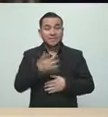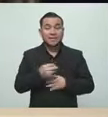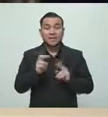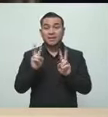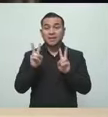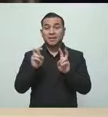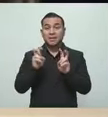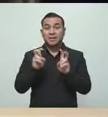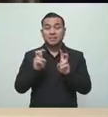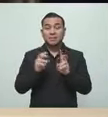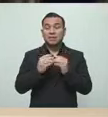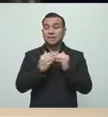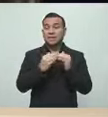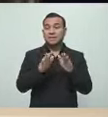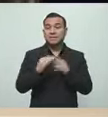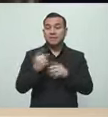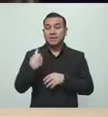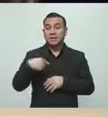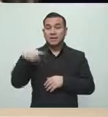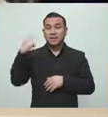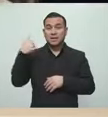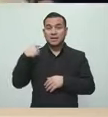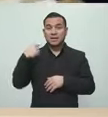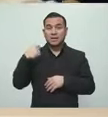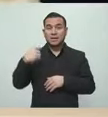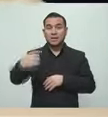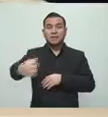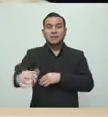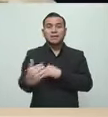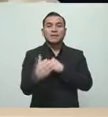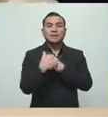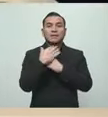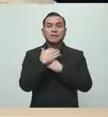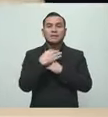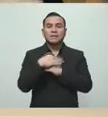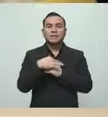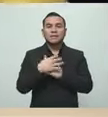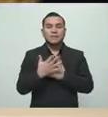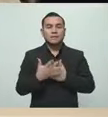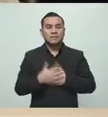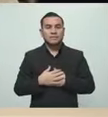tema paralelo. El día de ayer ellos nos mandaron una